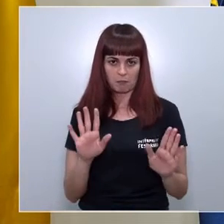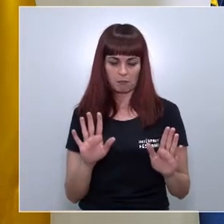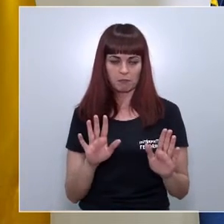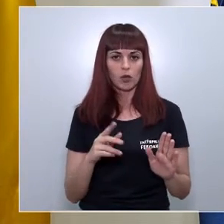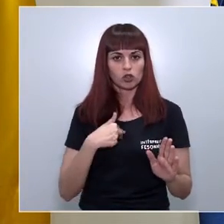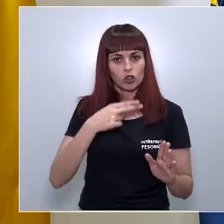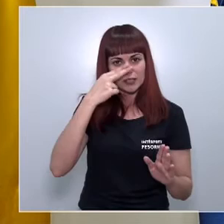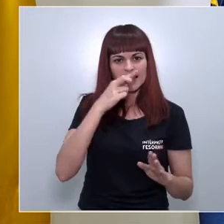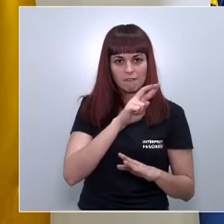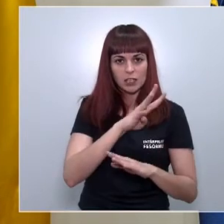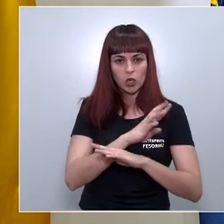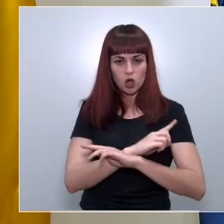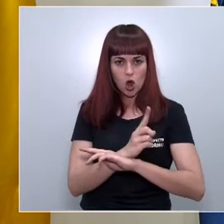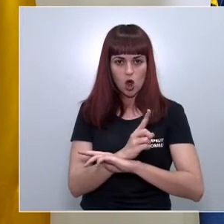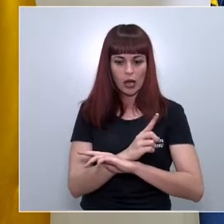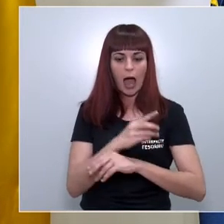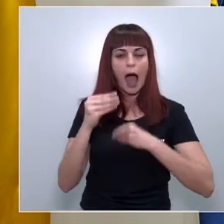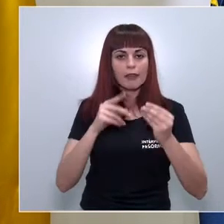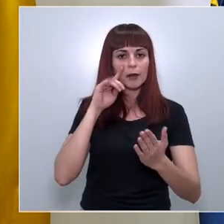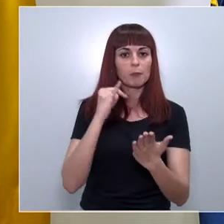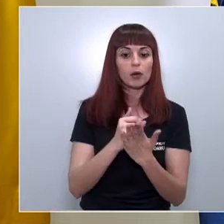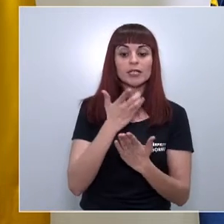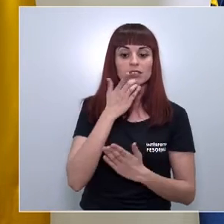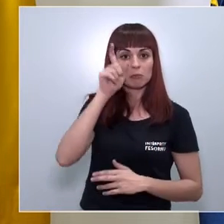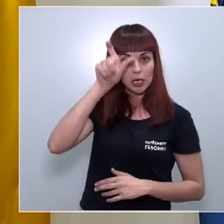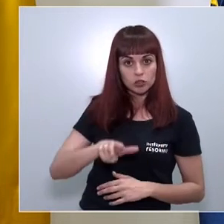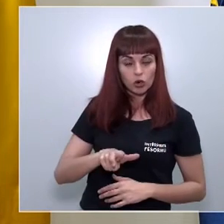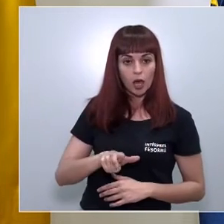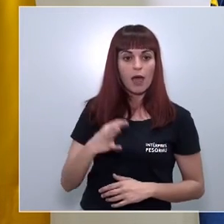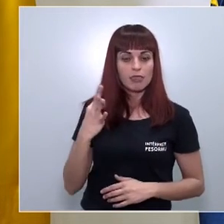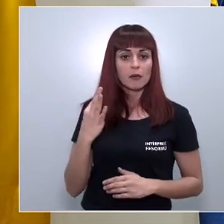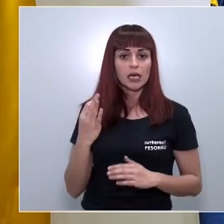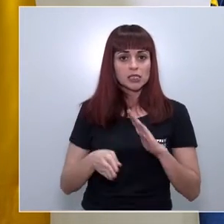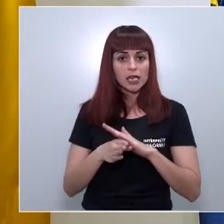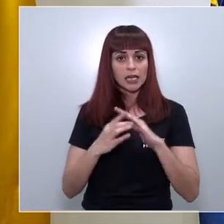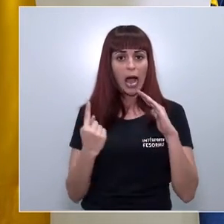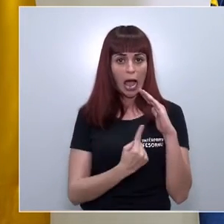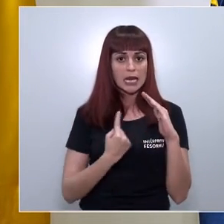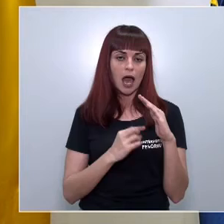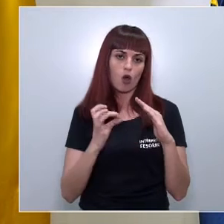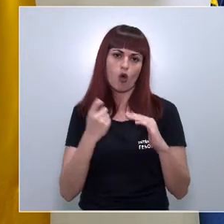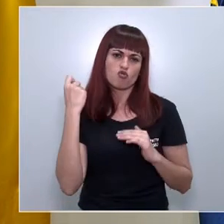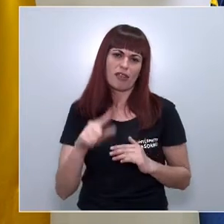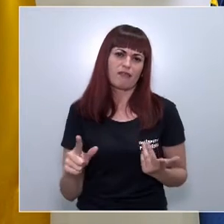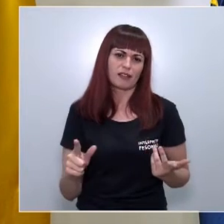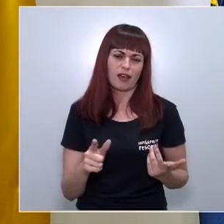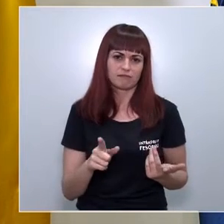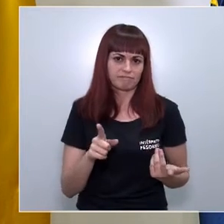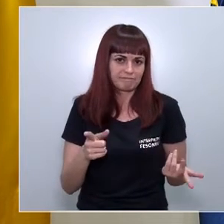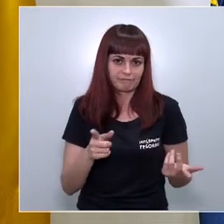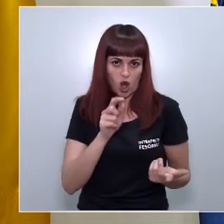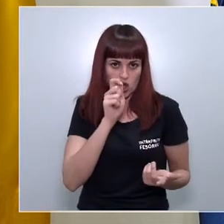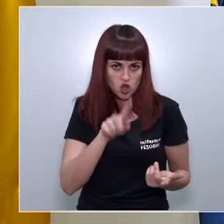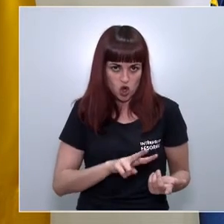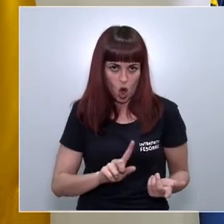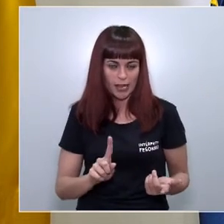nuestro interés y en 24 horas saber si el caso realmente tiene que seguir aislado o podemos decir que no que es una falsa alarma y poder